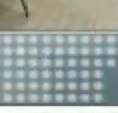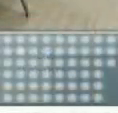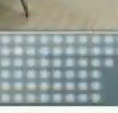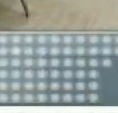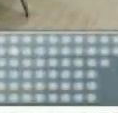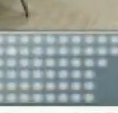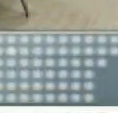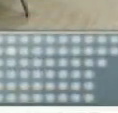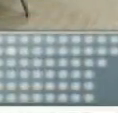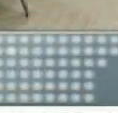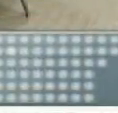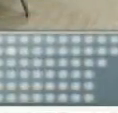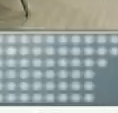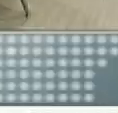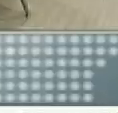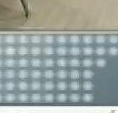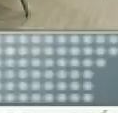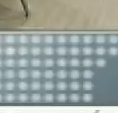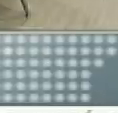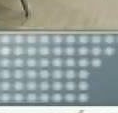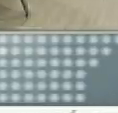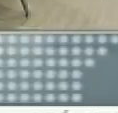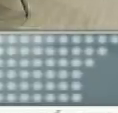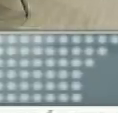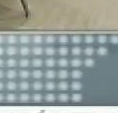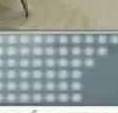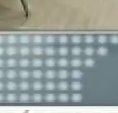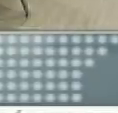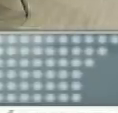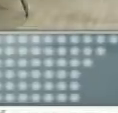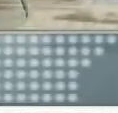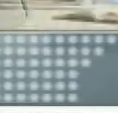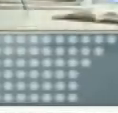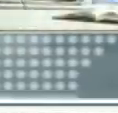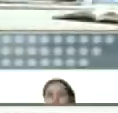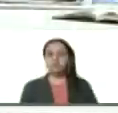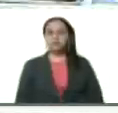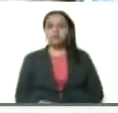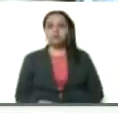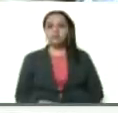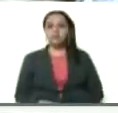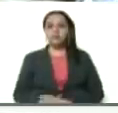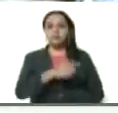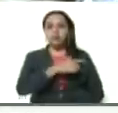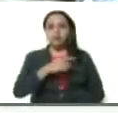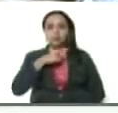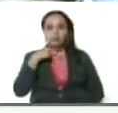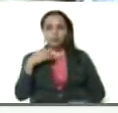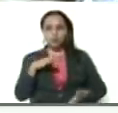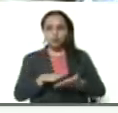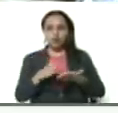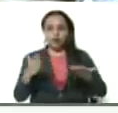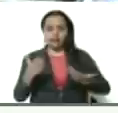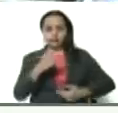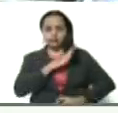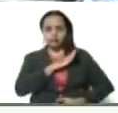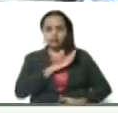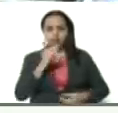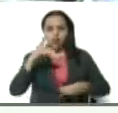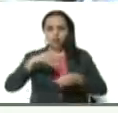importados, ¿verdad? Los casos de los fallecidos. Aquí tengo los datos. Vamos a